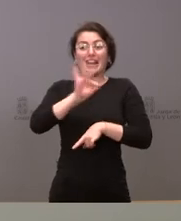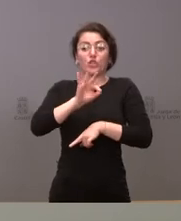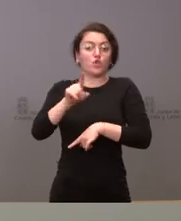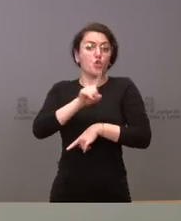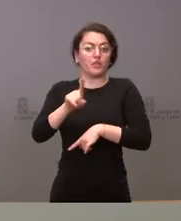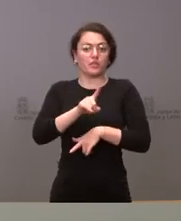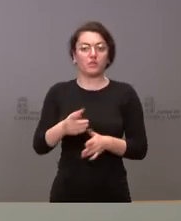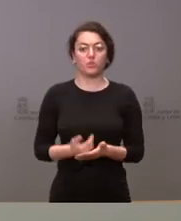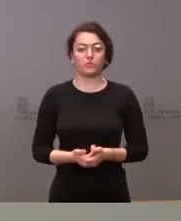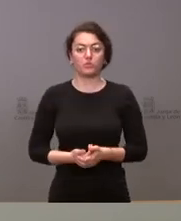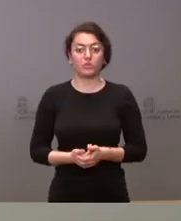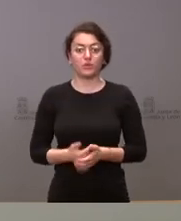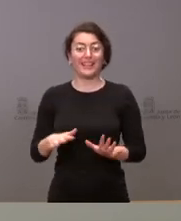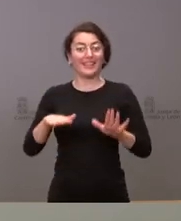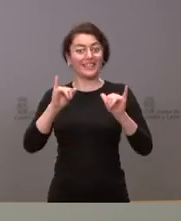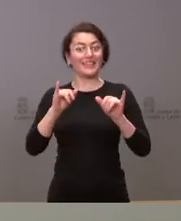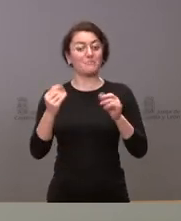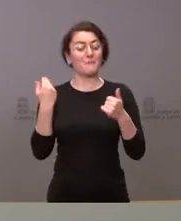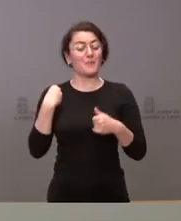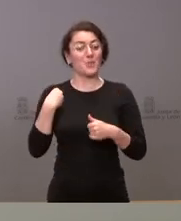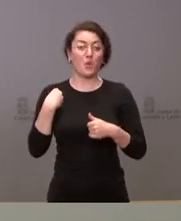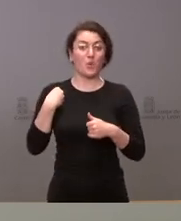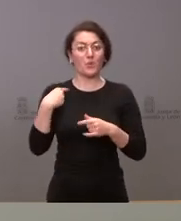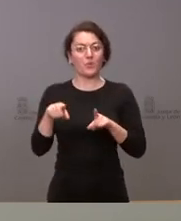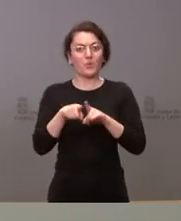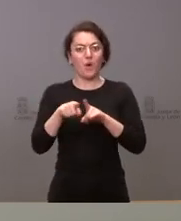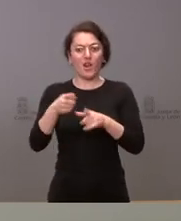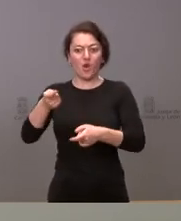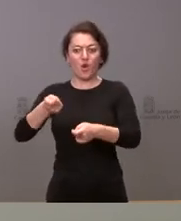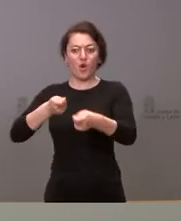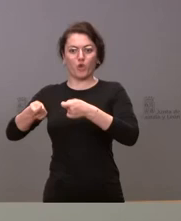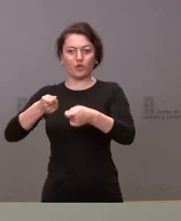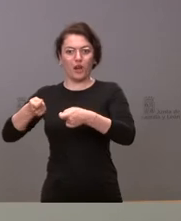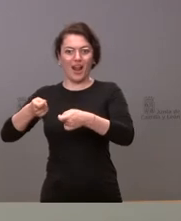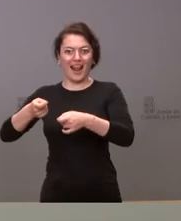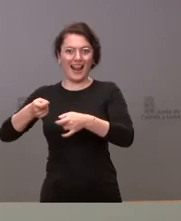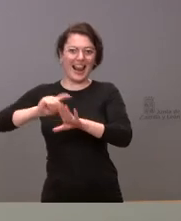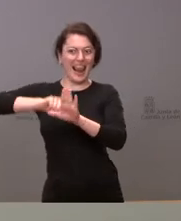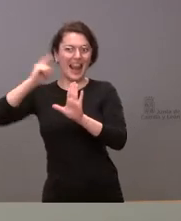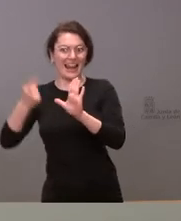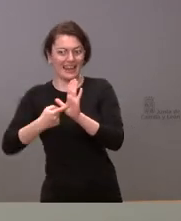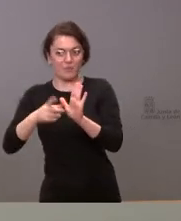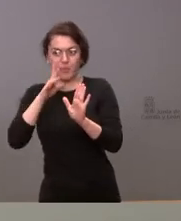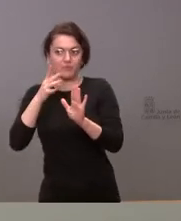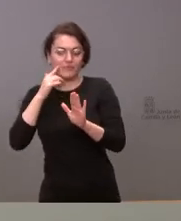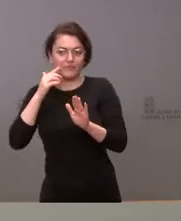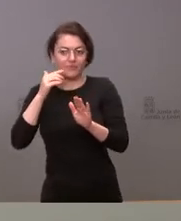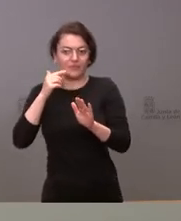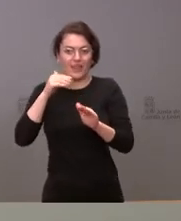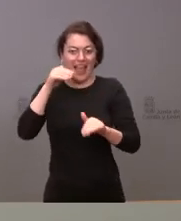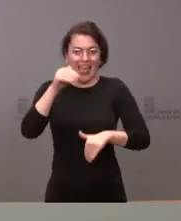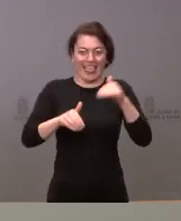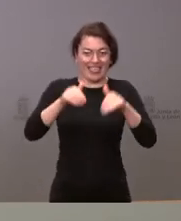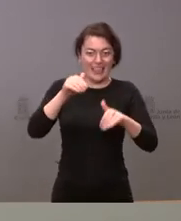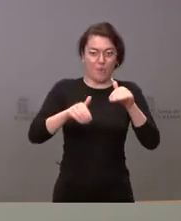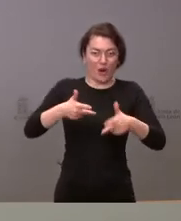corresponde a nosotros la decisión de controlar al poder legislativo en una democracia es justo lo contrario yo creo que lo planteaba el otro día